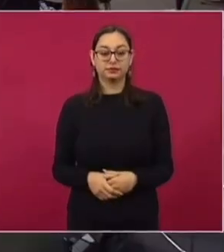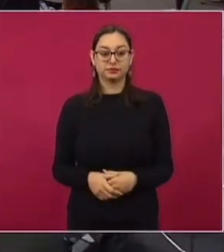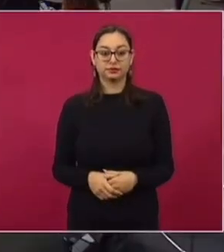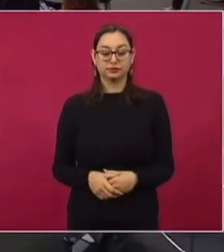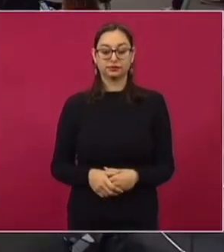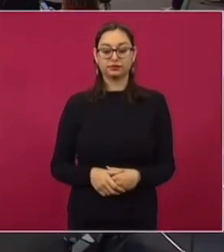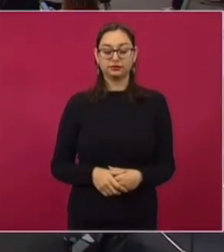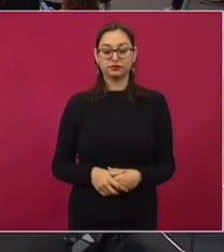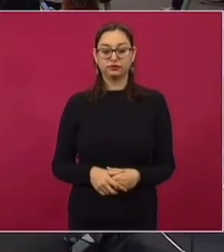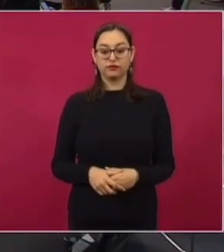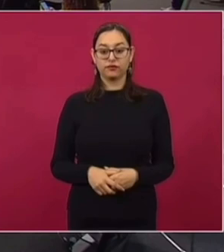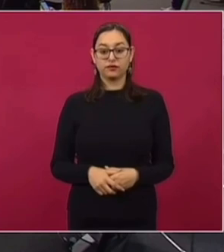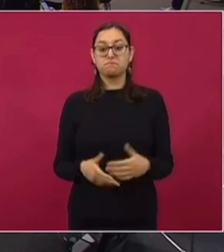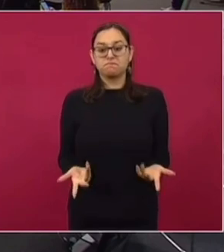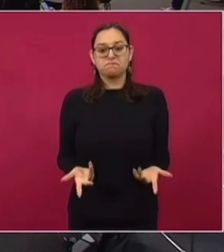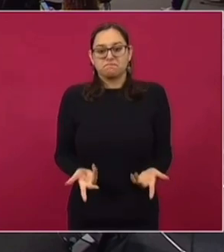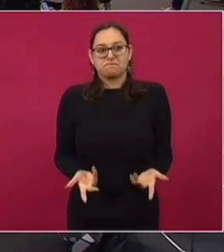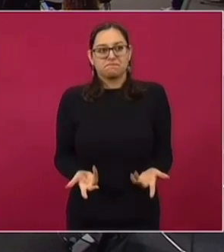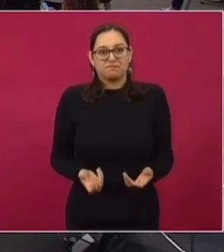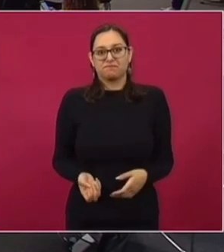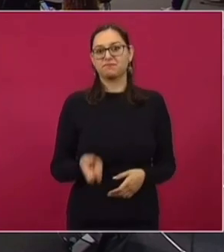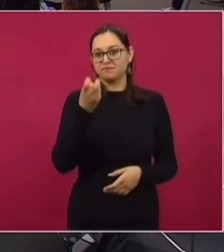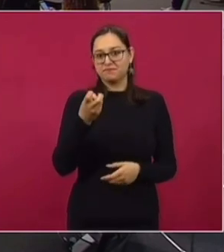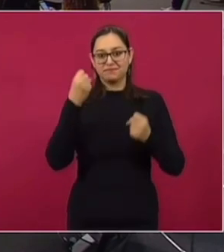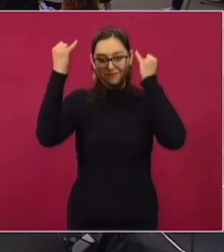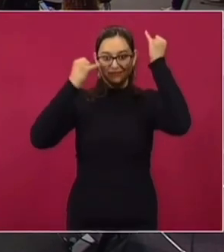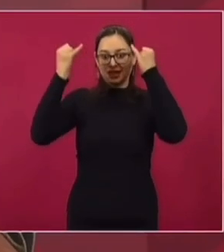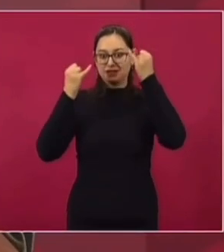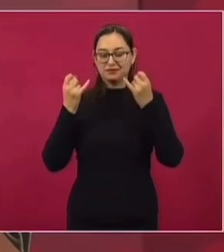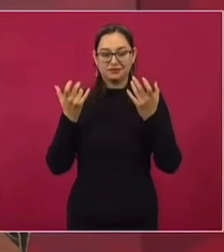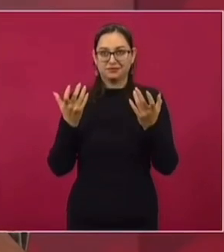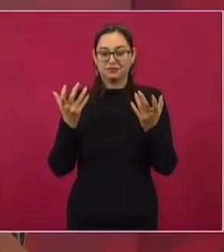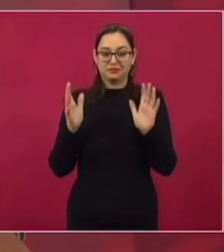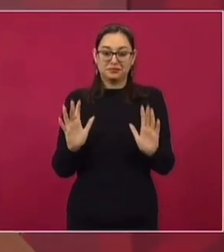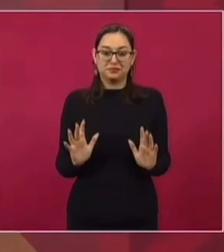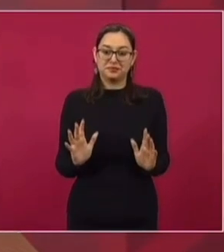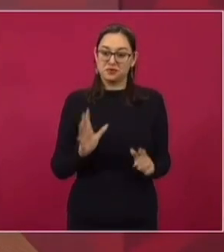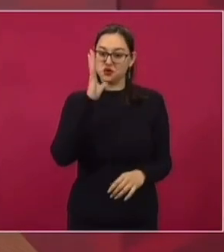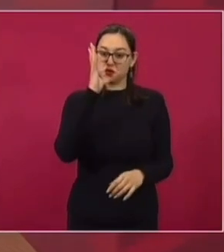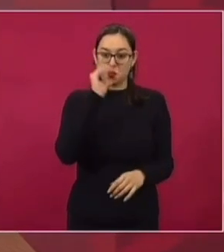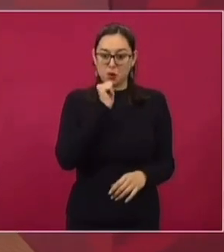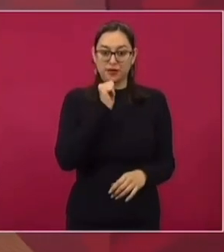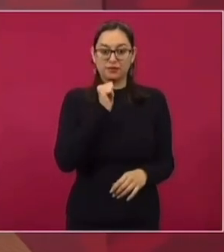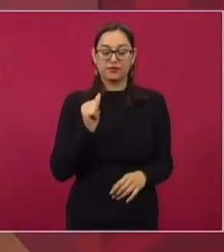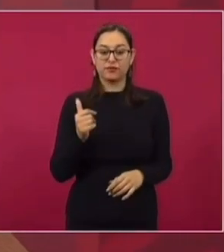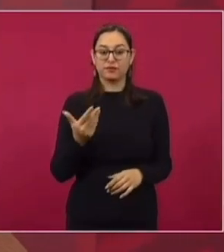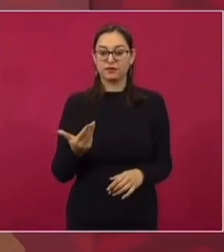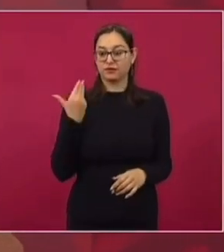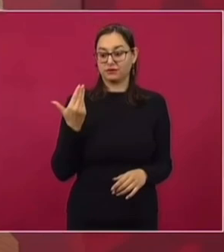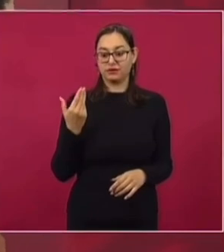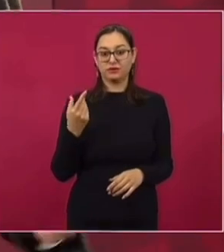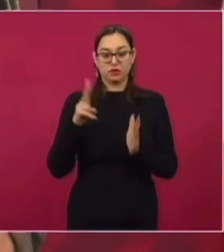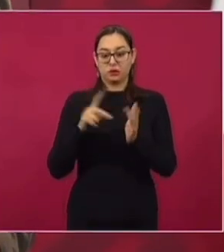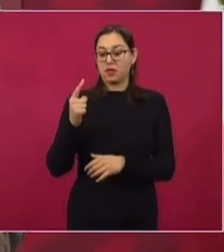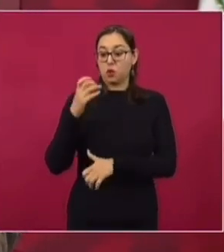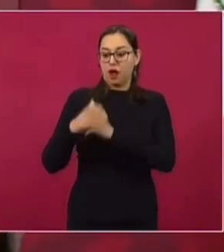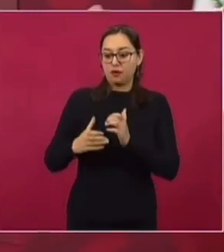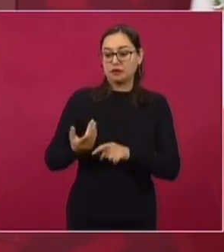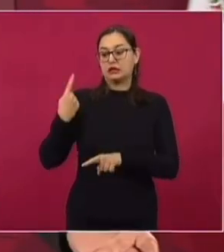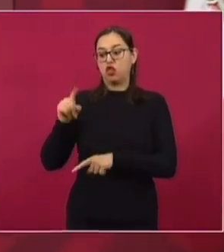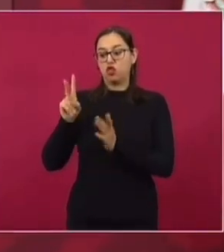claro, eso no se puede inventar, no fue lo mismo este pasado fin de año que el anterior,